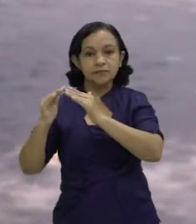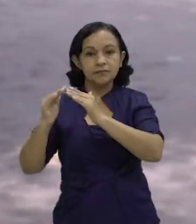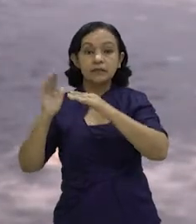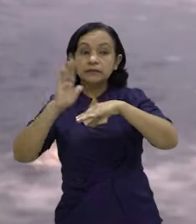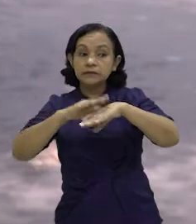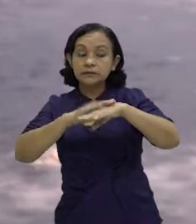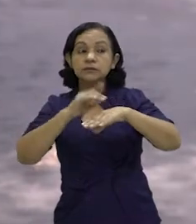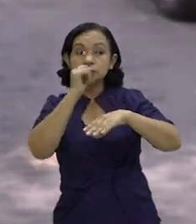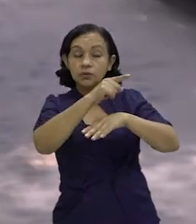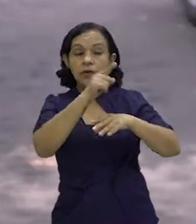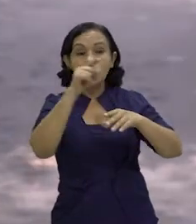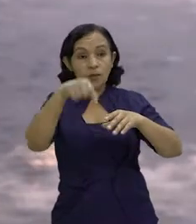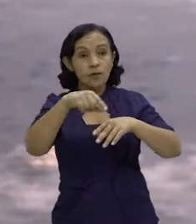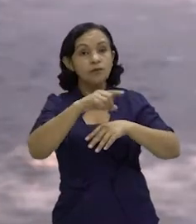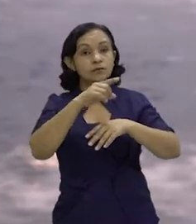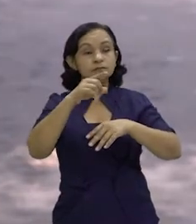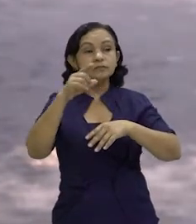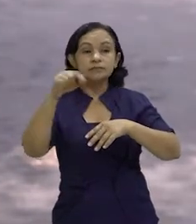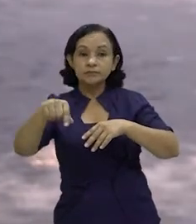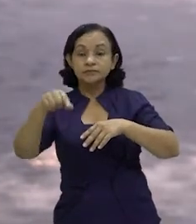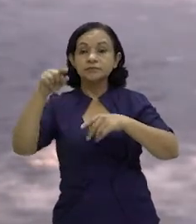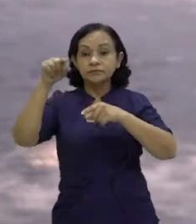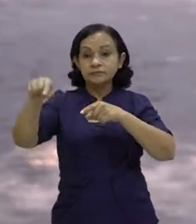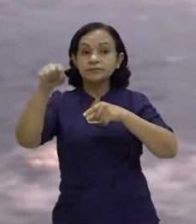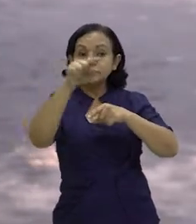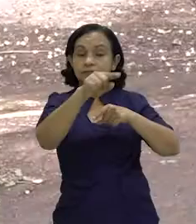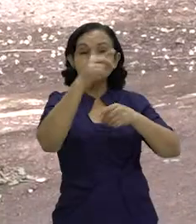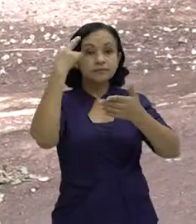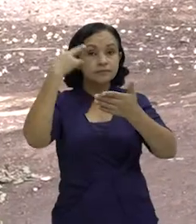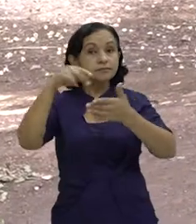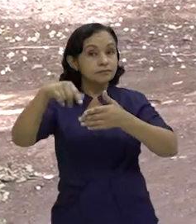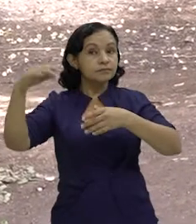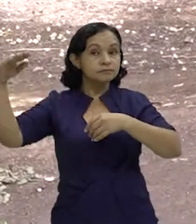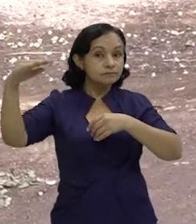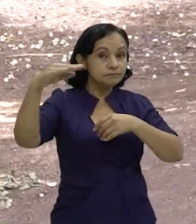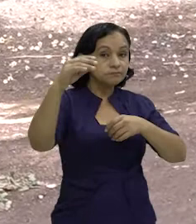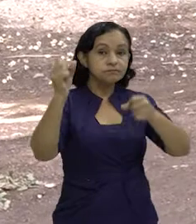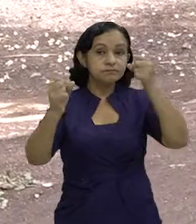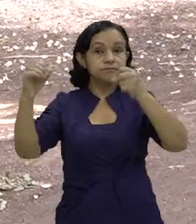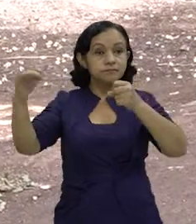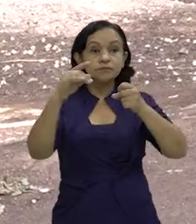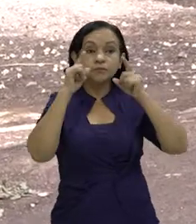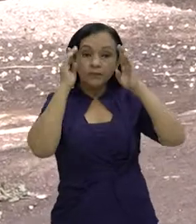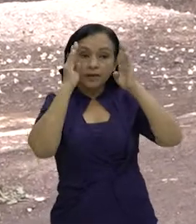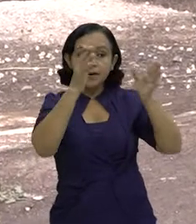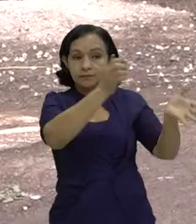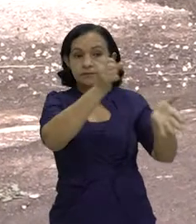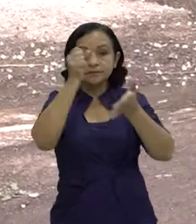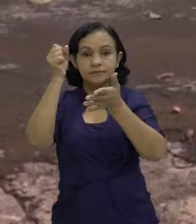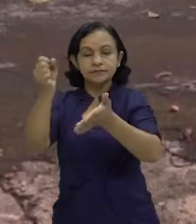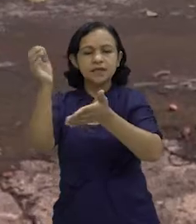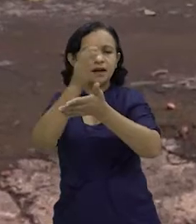si no ha sacado la basura, recordarle al vecino, acuérdese que hoy, por ejemplo, aquí a este lado, a este lado, acuérdese que hoy pasa la basura, para que estén al